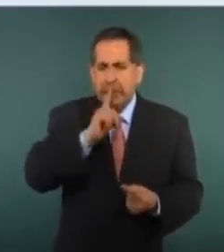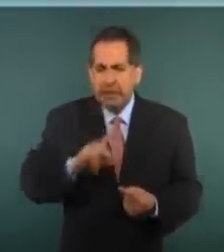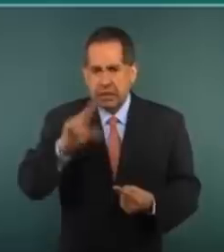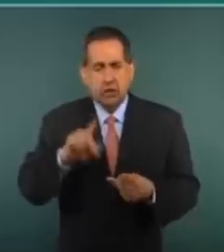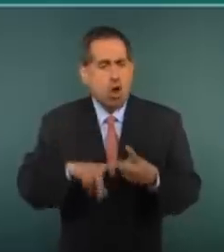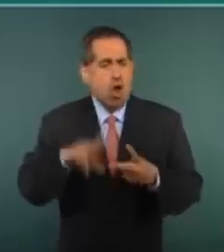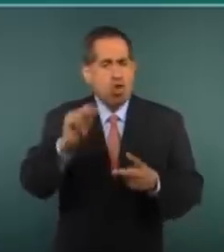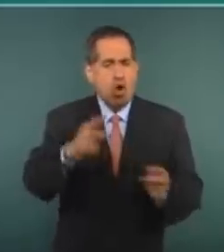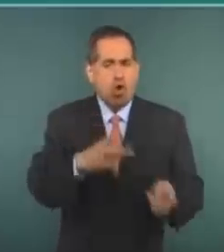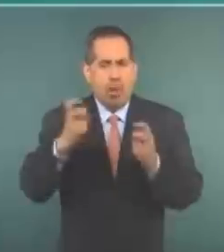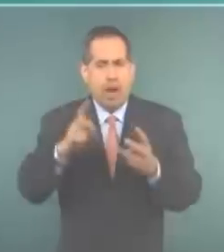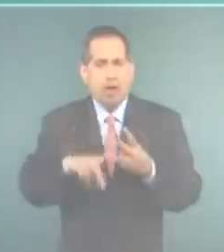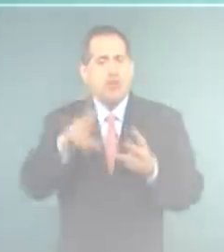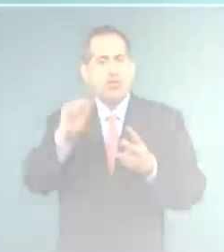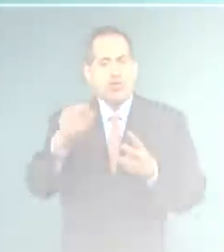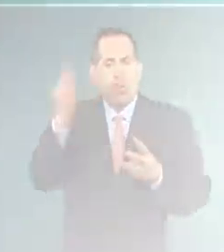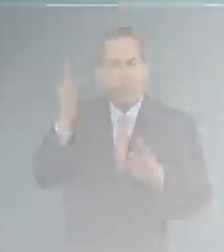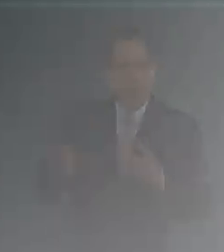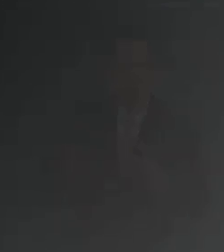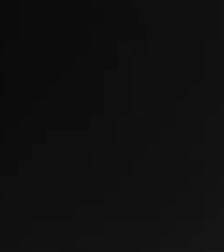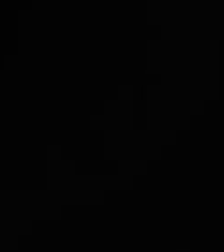no robar, no traicionar.